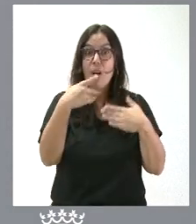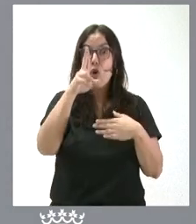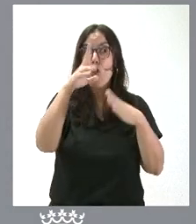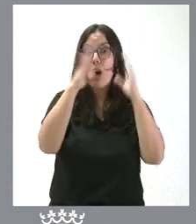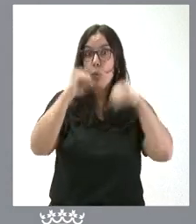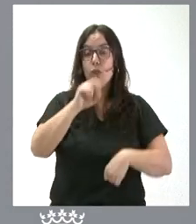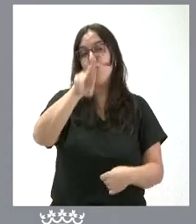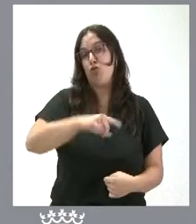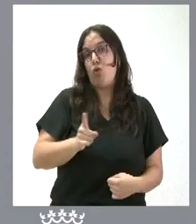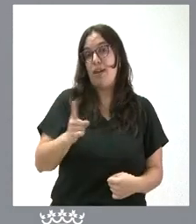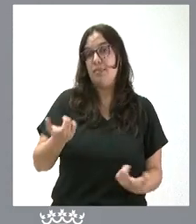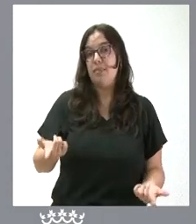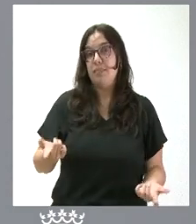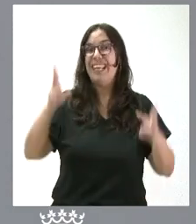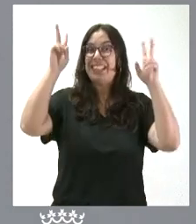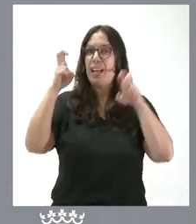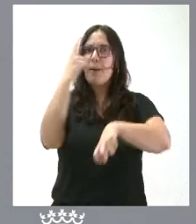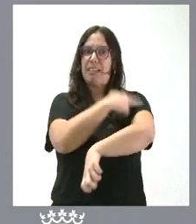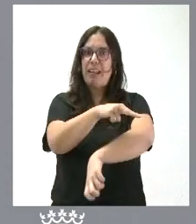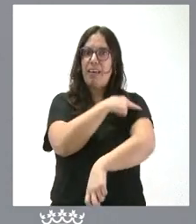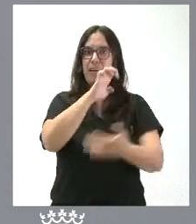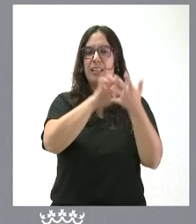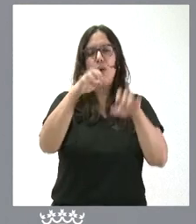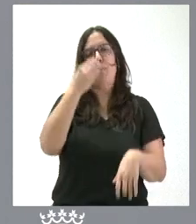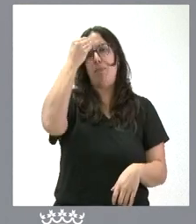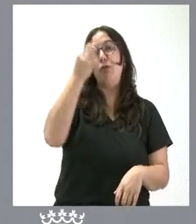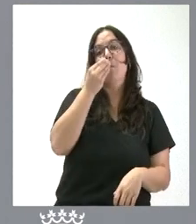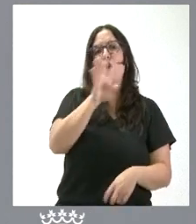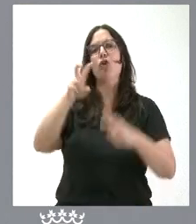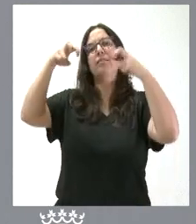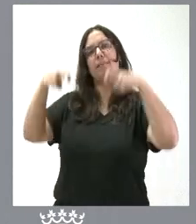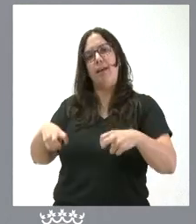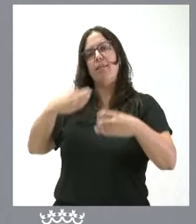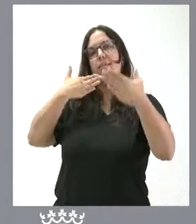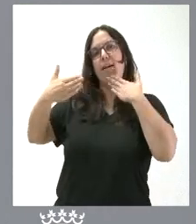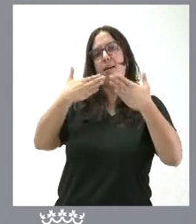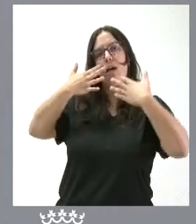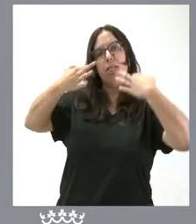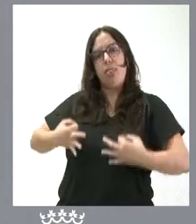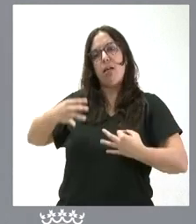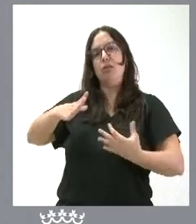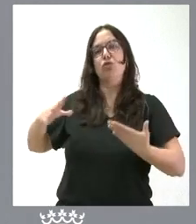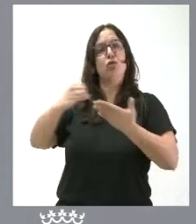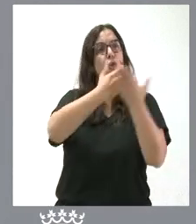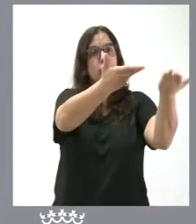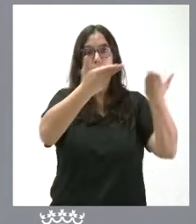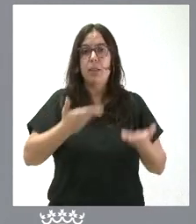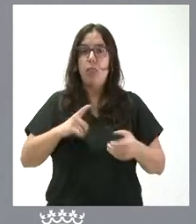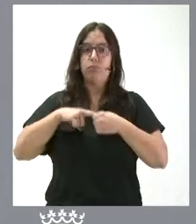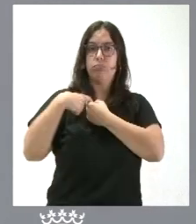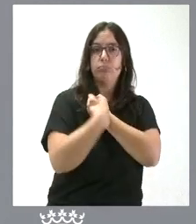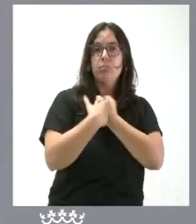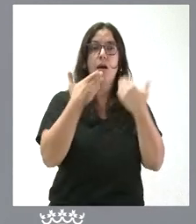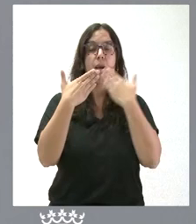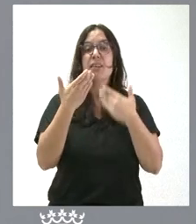acuerdo sobre la sanidad en Castilla y León. Me parece que la fórmula más adecuada es sentarse y dialogar y todos están invitados a sentarse. Si